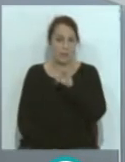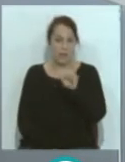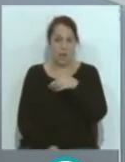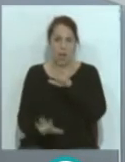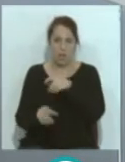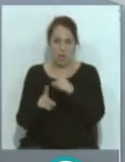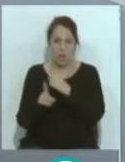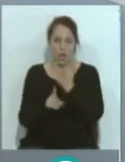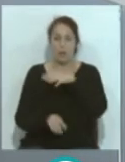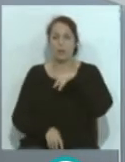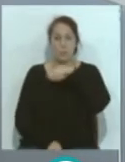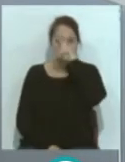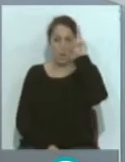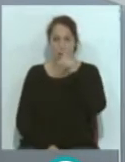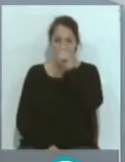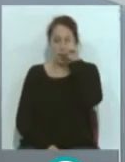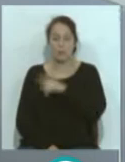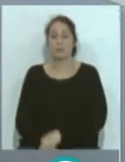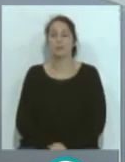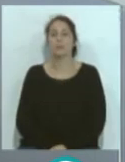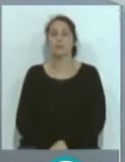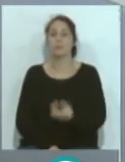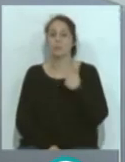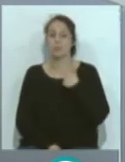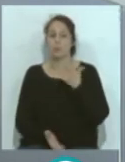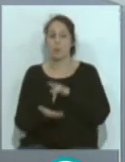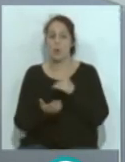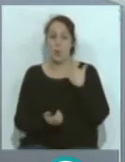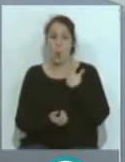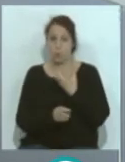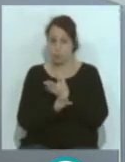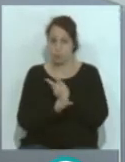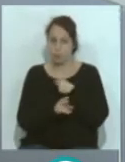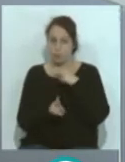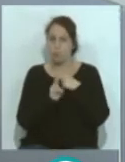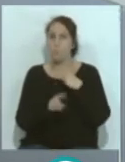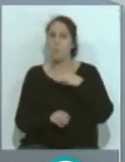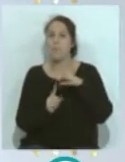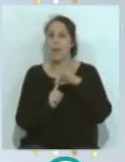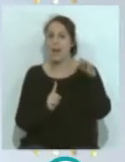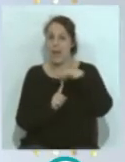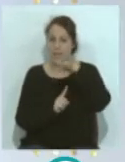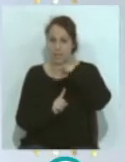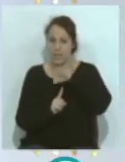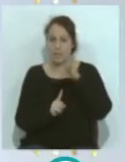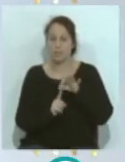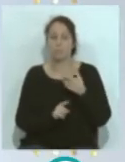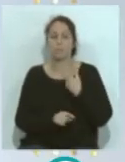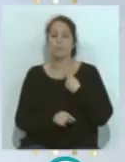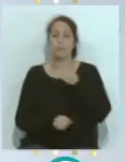en el Alfonso Pérez. Antes yo me acuerdo que cuando yo jugaba eran las Margaritas. Buenas noches, Nacho Limón. Buenas noches, Hugo.